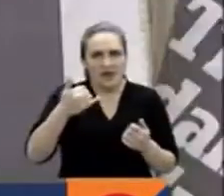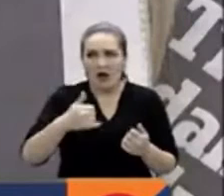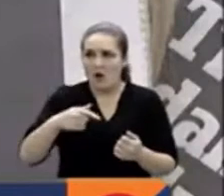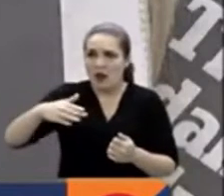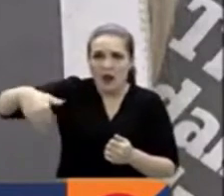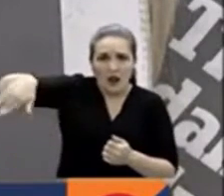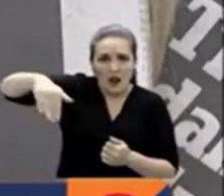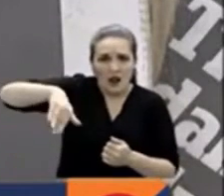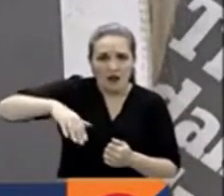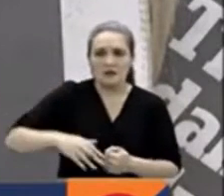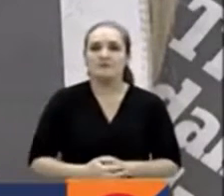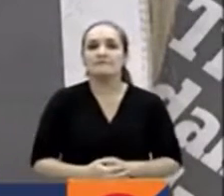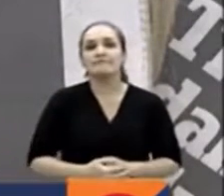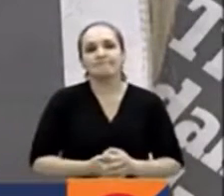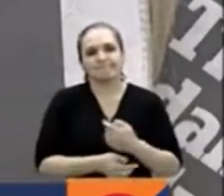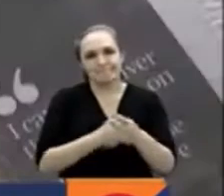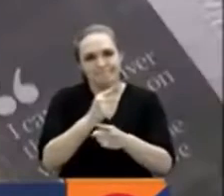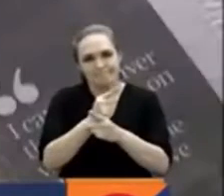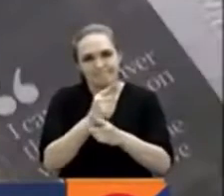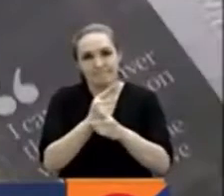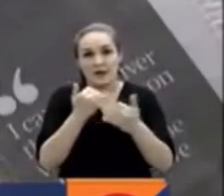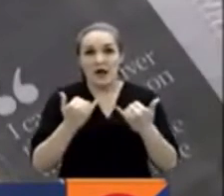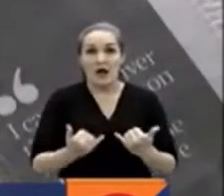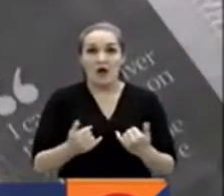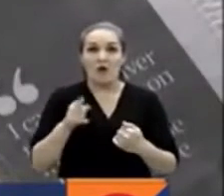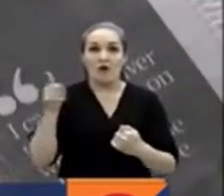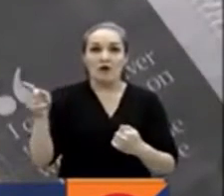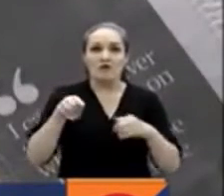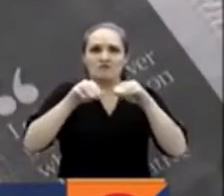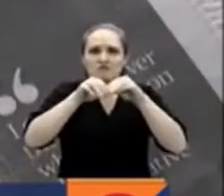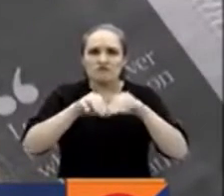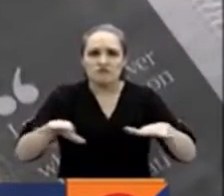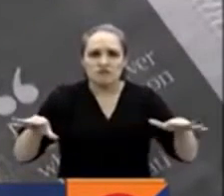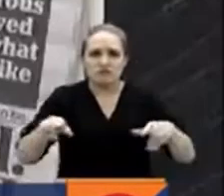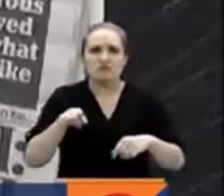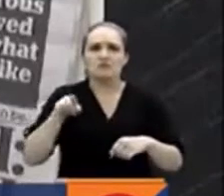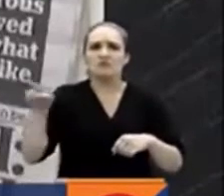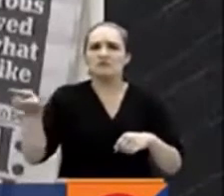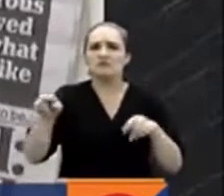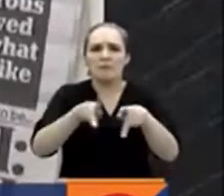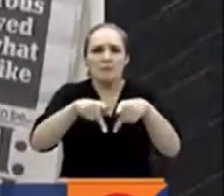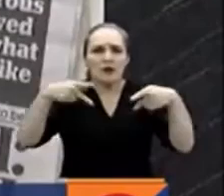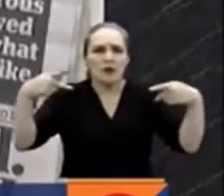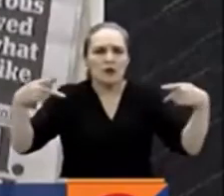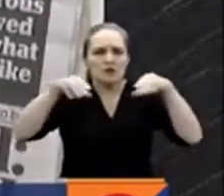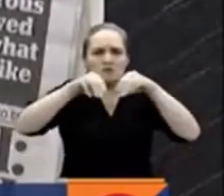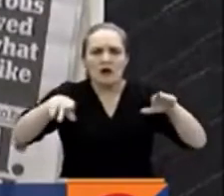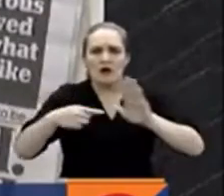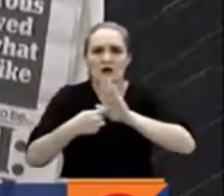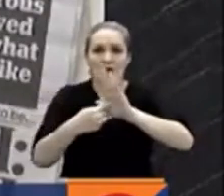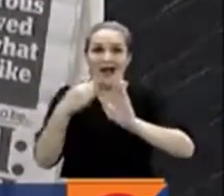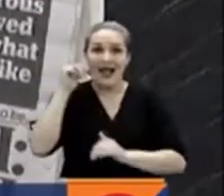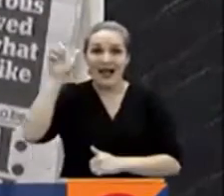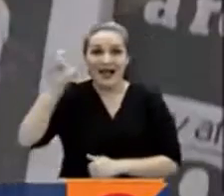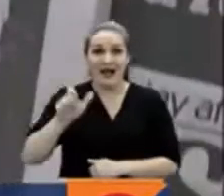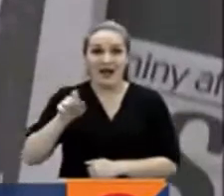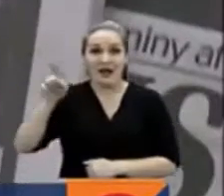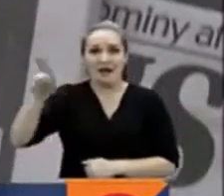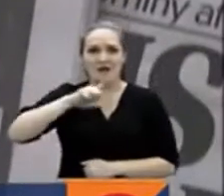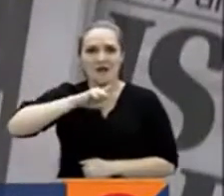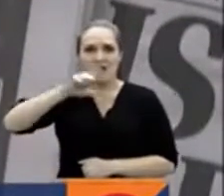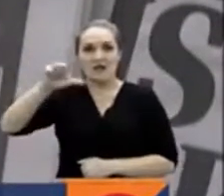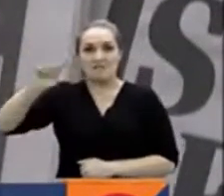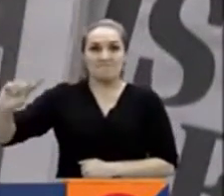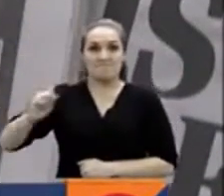respuesta. Precisamente, las mismas páginas que a todo color anticipaban la fugacidad de Strauss como gobernante británica